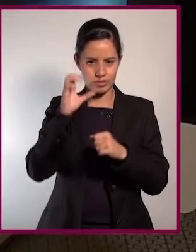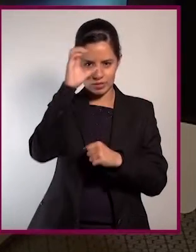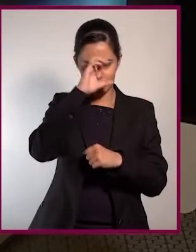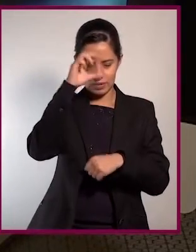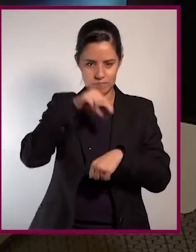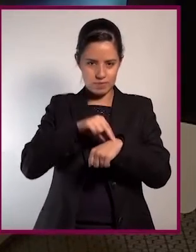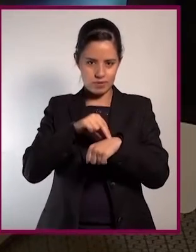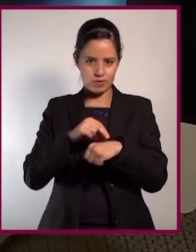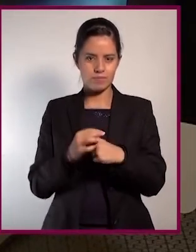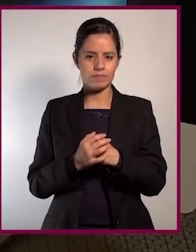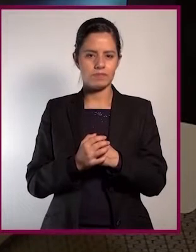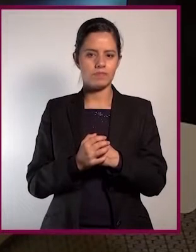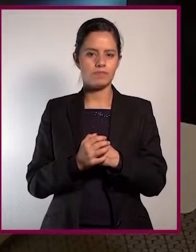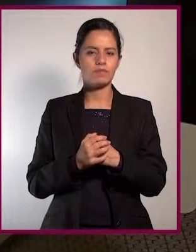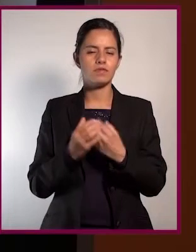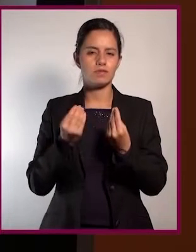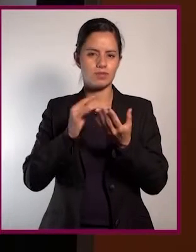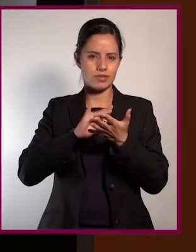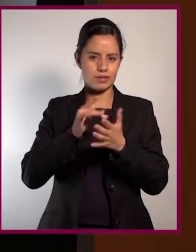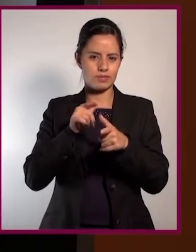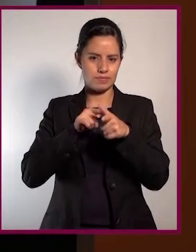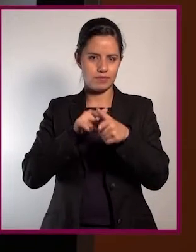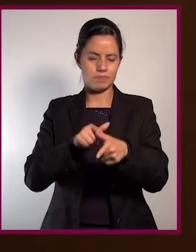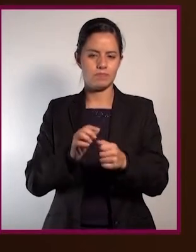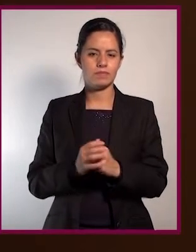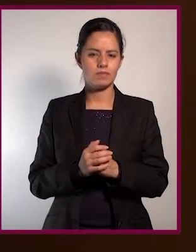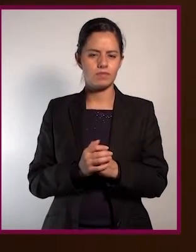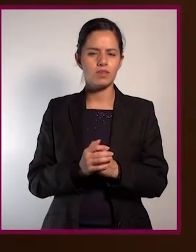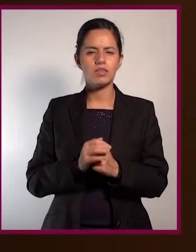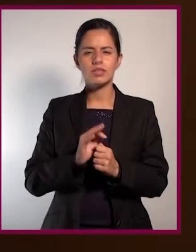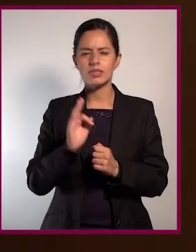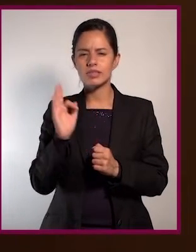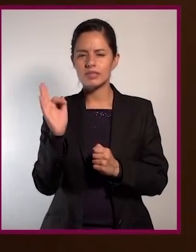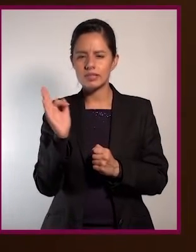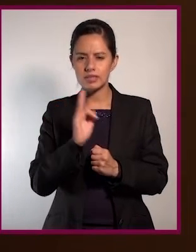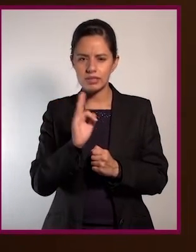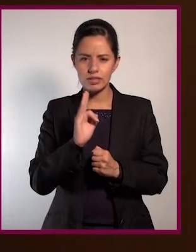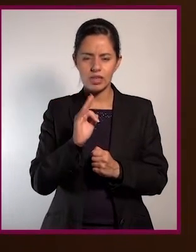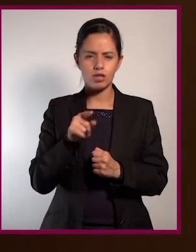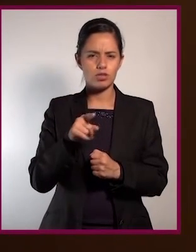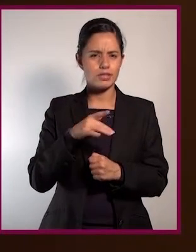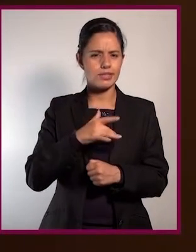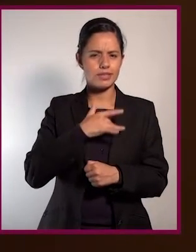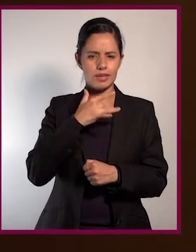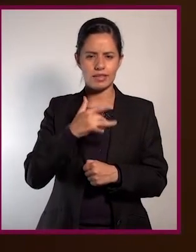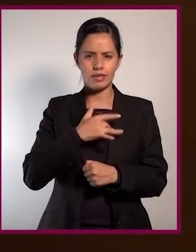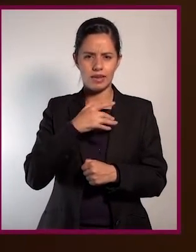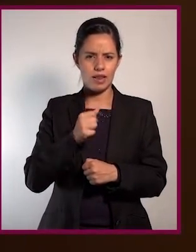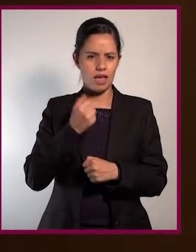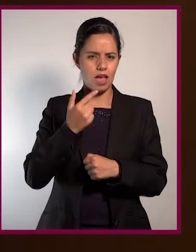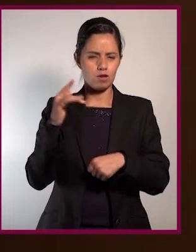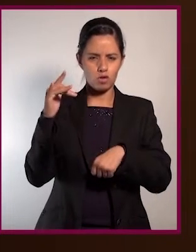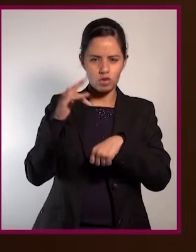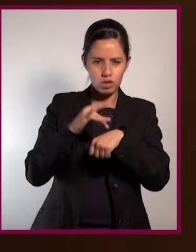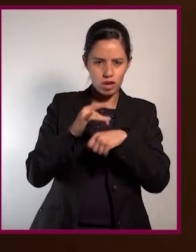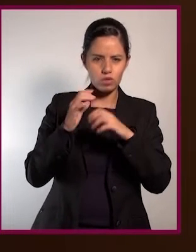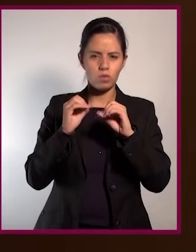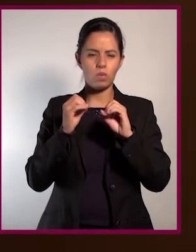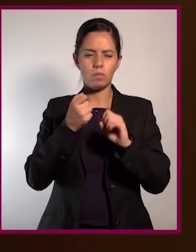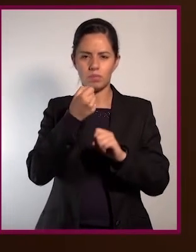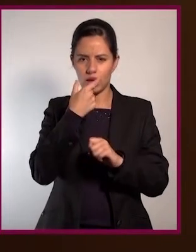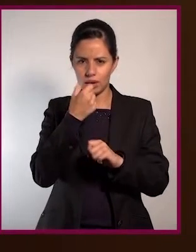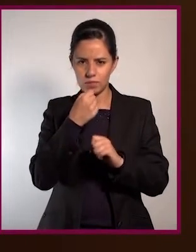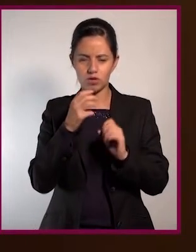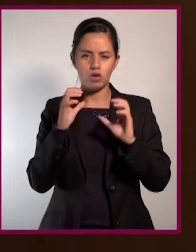gracias por seguir con nosotros. Gracias a ustedes. Doctora, ¿qué debemos hacer si ante cualquier tipo de reacción alérgica,